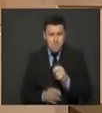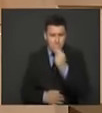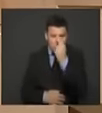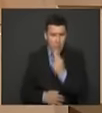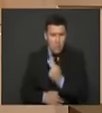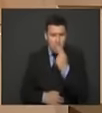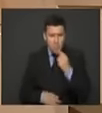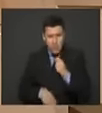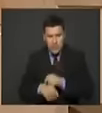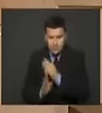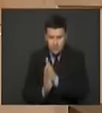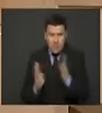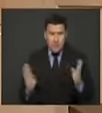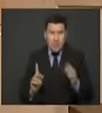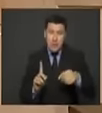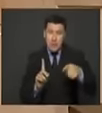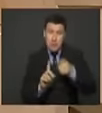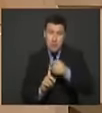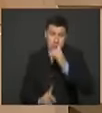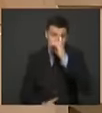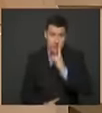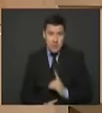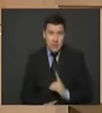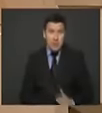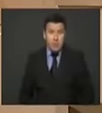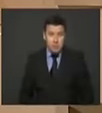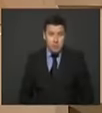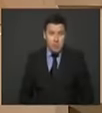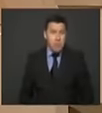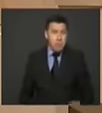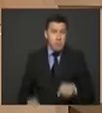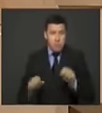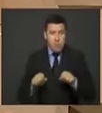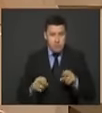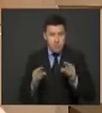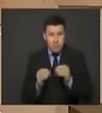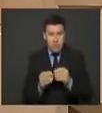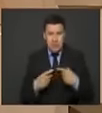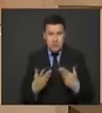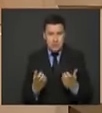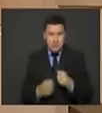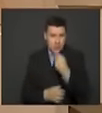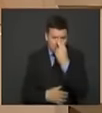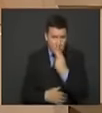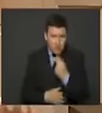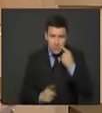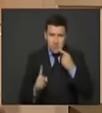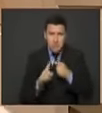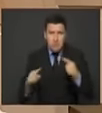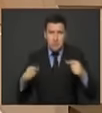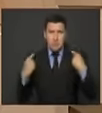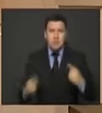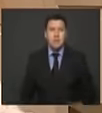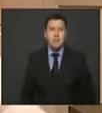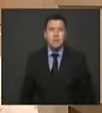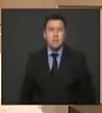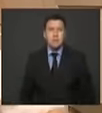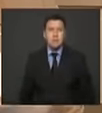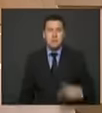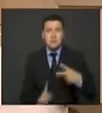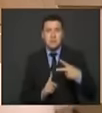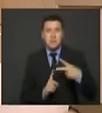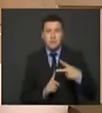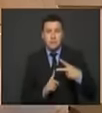sus momentos esa es la primera decisión fiscal que tendremos que adoptar si queremos cumplir estas metas la segunda